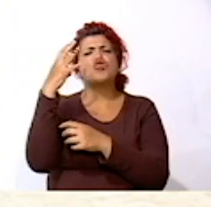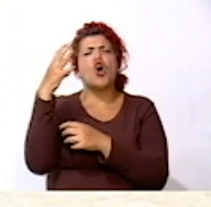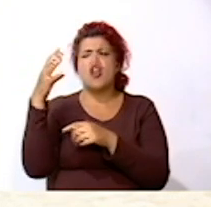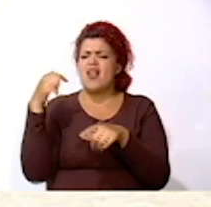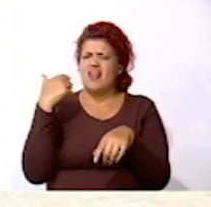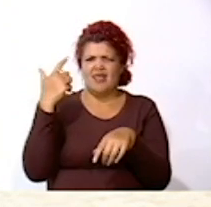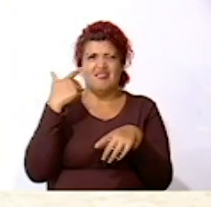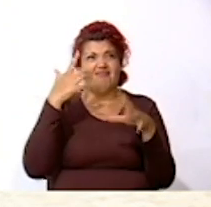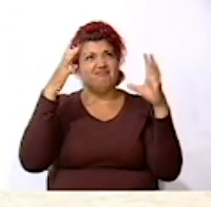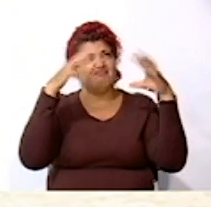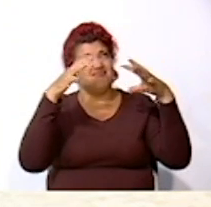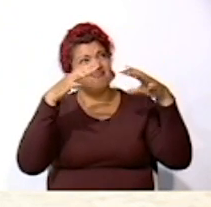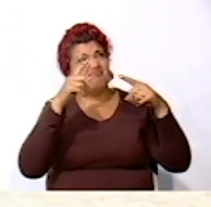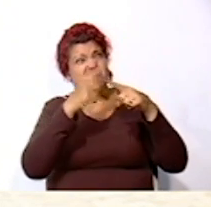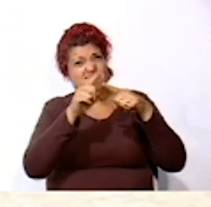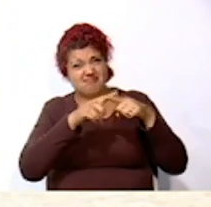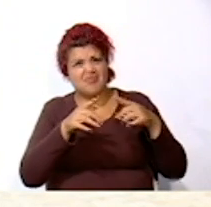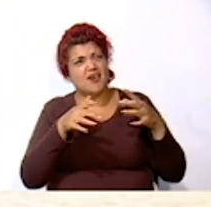del tiempo?